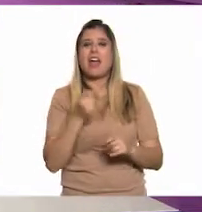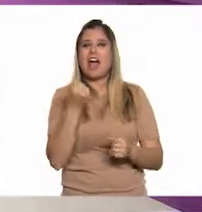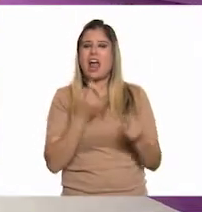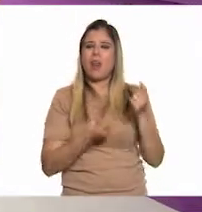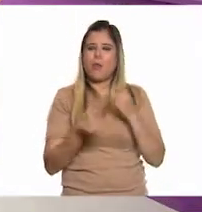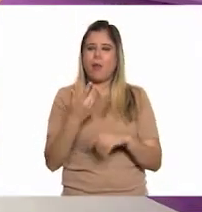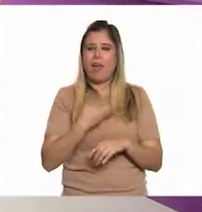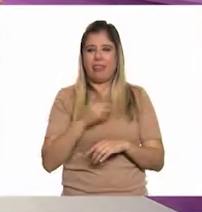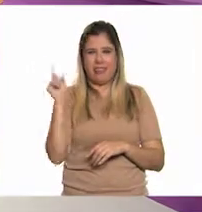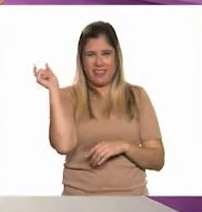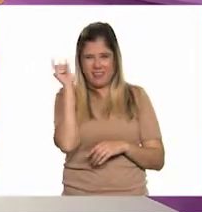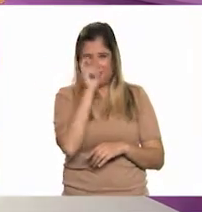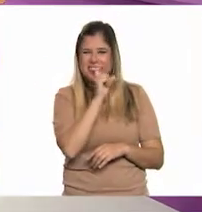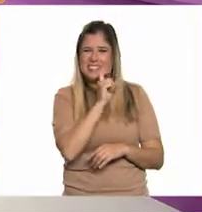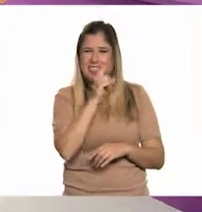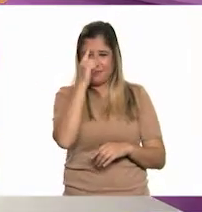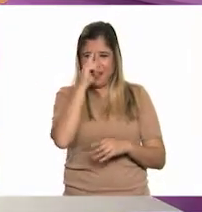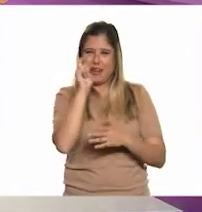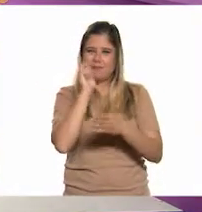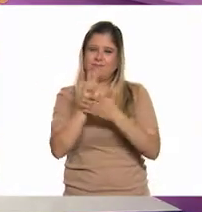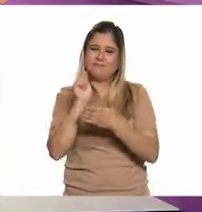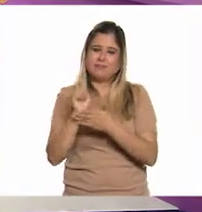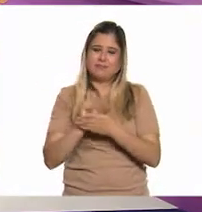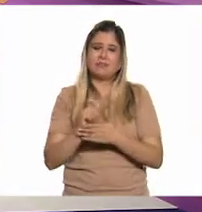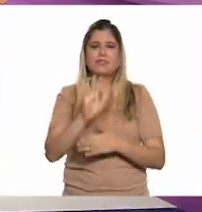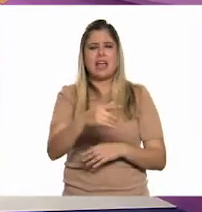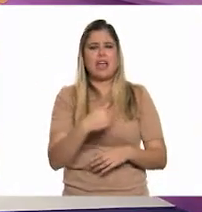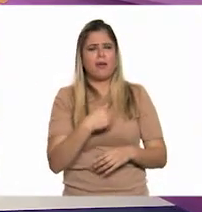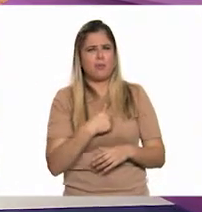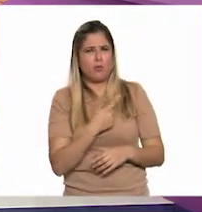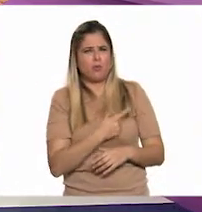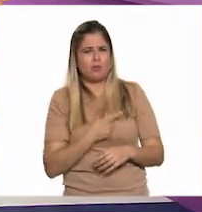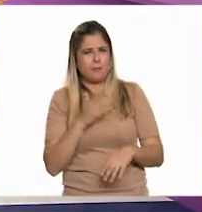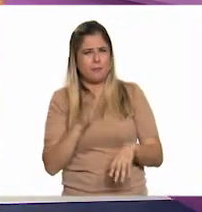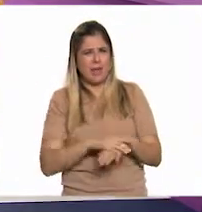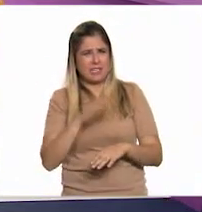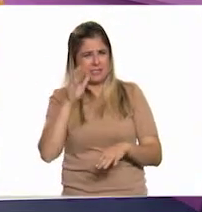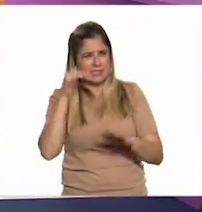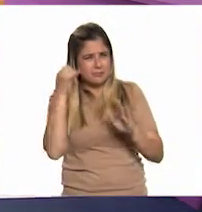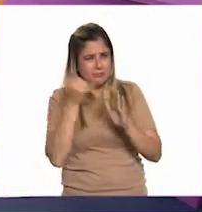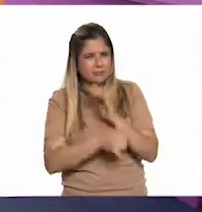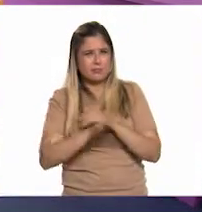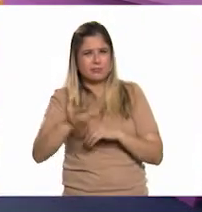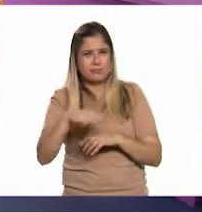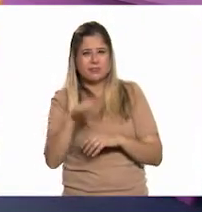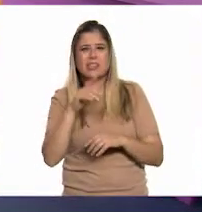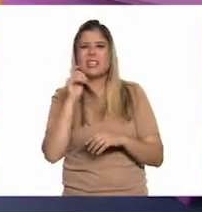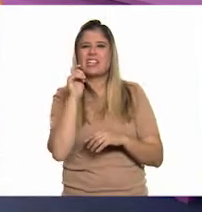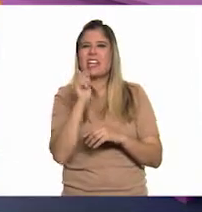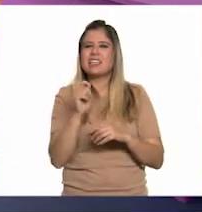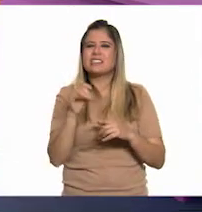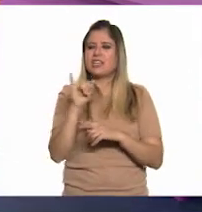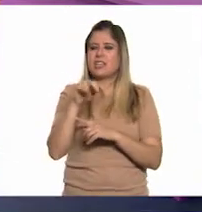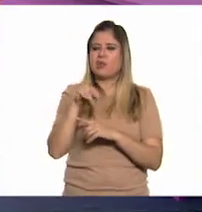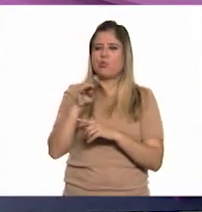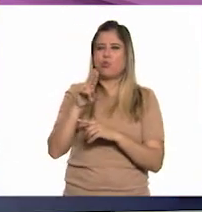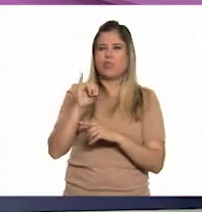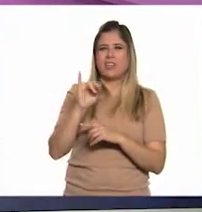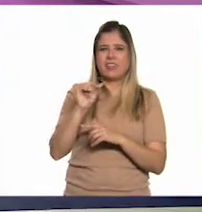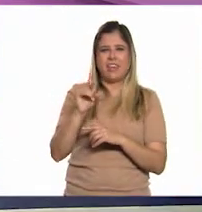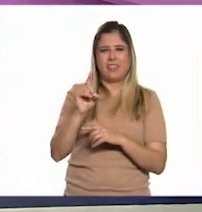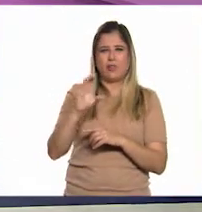aspectos difíciles sobre los que a mí me gustaría ampliar la búsqueda como por ejemplo lo relativo a la inmunidad colectiva.